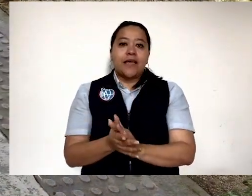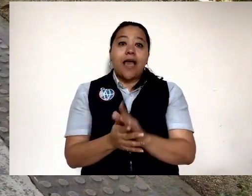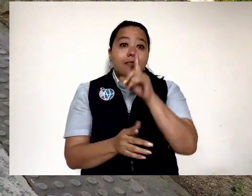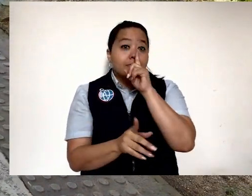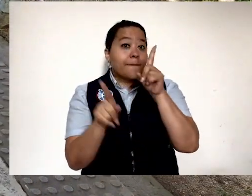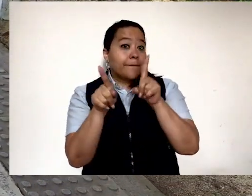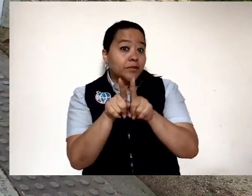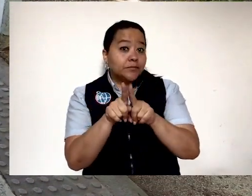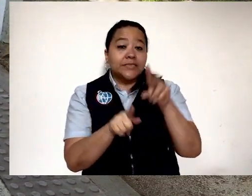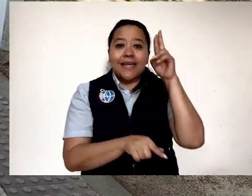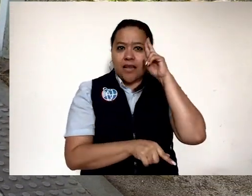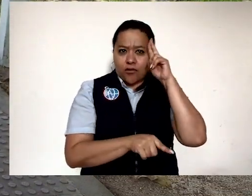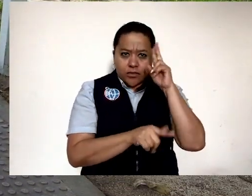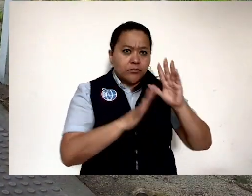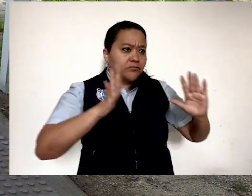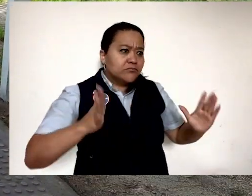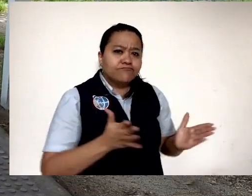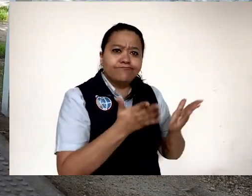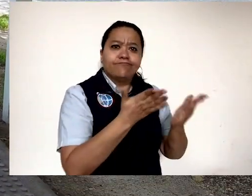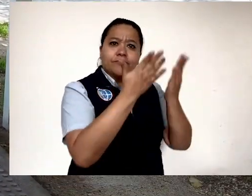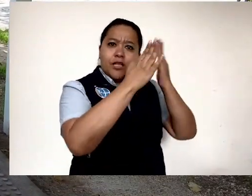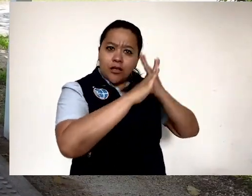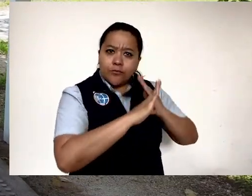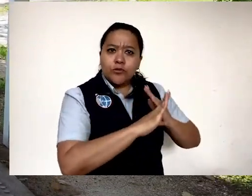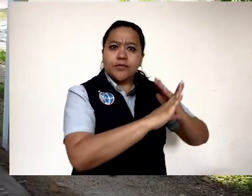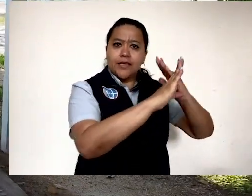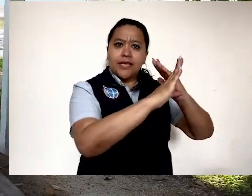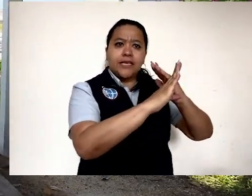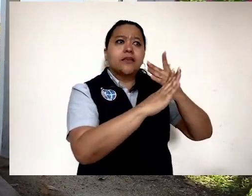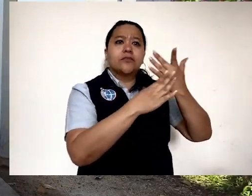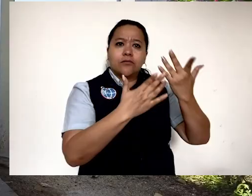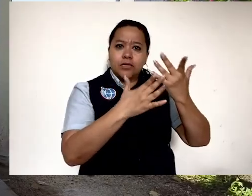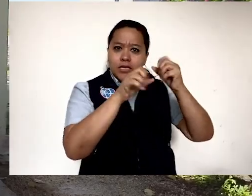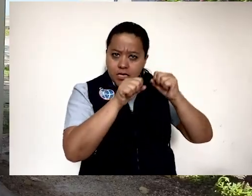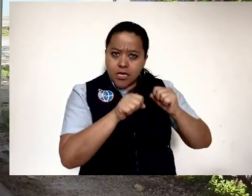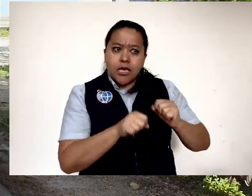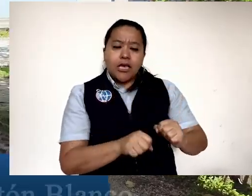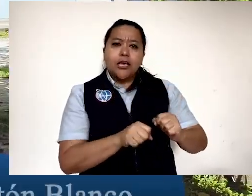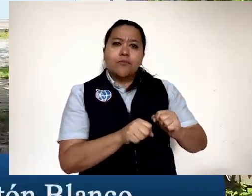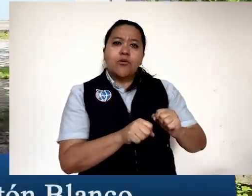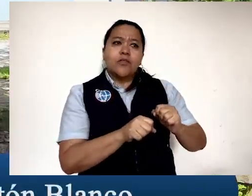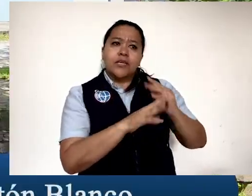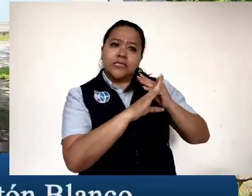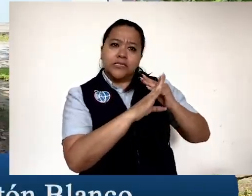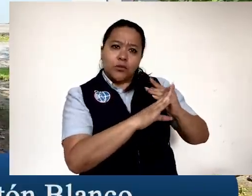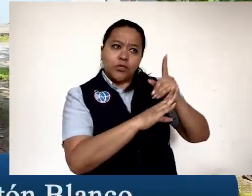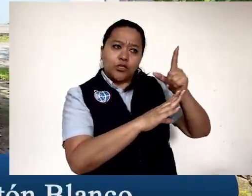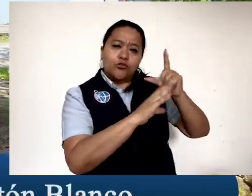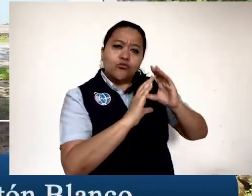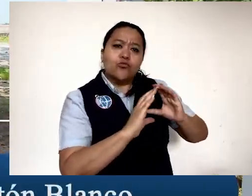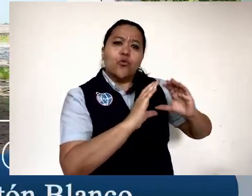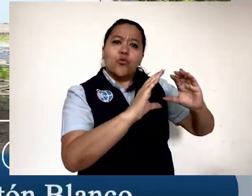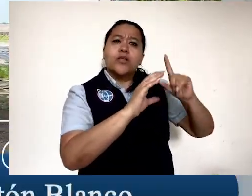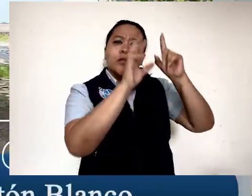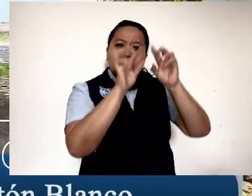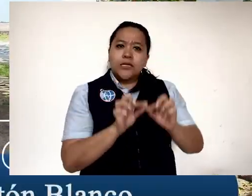recordando, promoviendo y protegiendo y asegurando el goce en pleno de las personas con discapacidad en igualdad